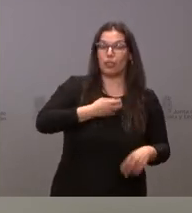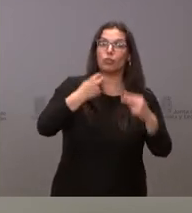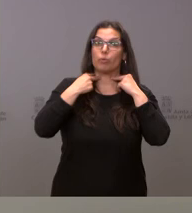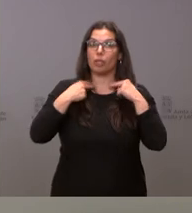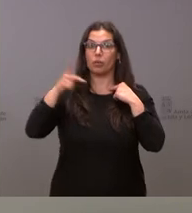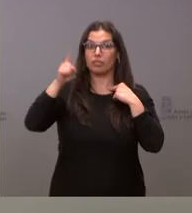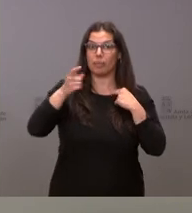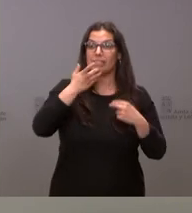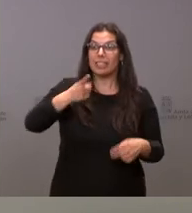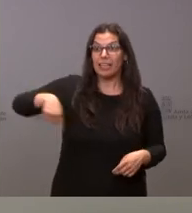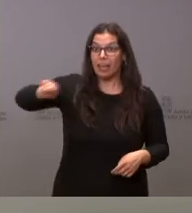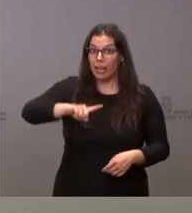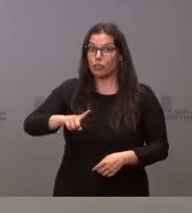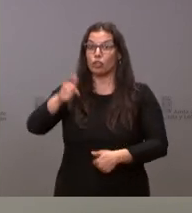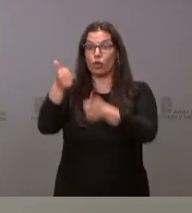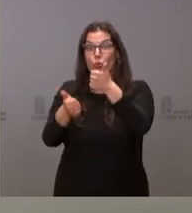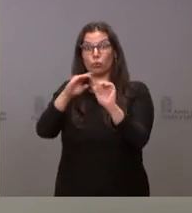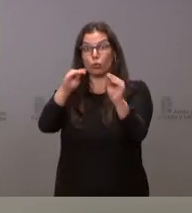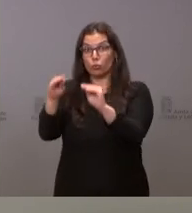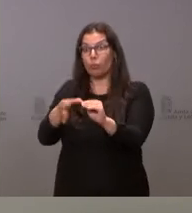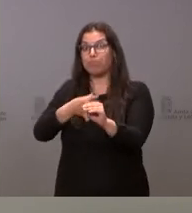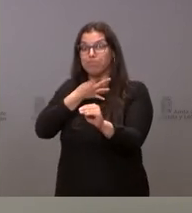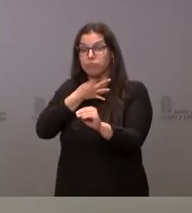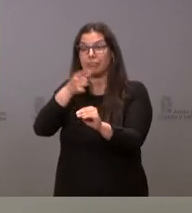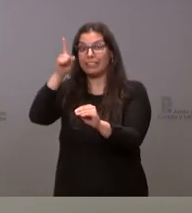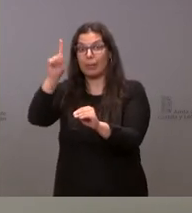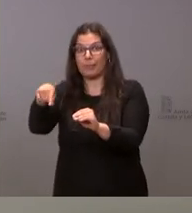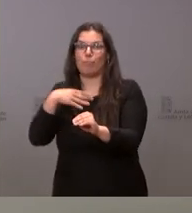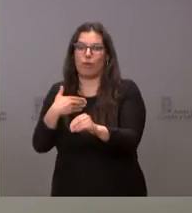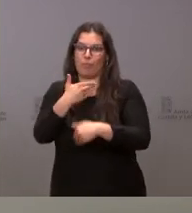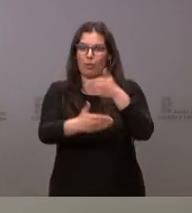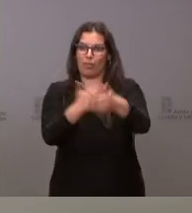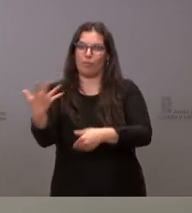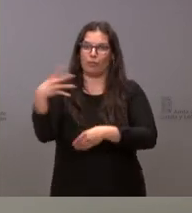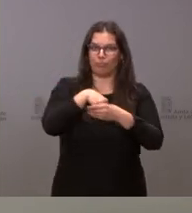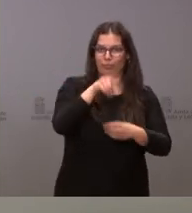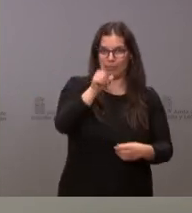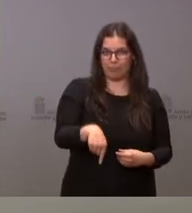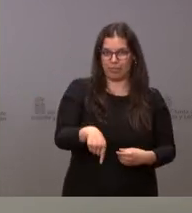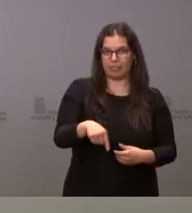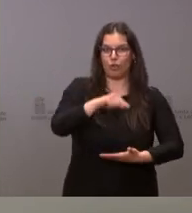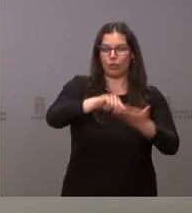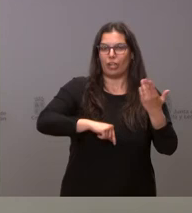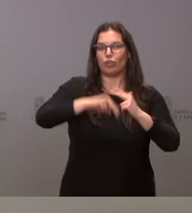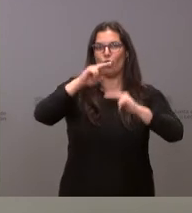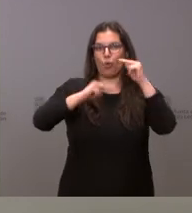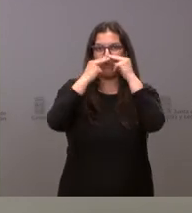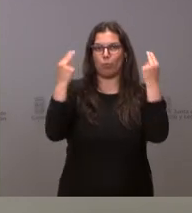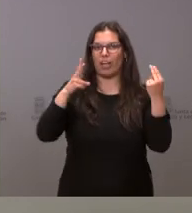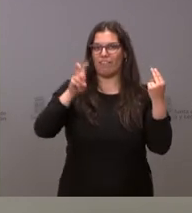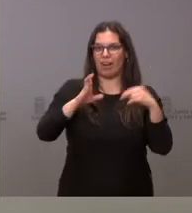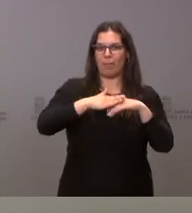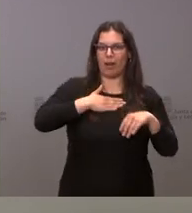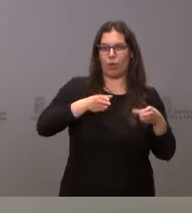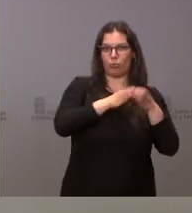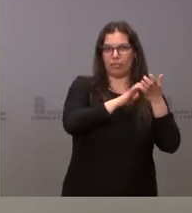estas Administraciones se adhieran a este procedimiento. Por tanto, que este procedimiento de actualización de los contratos de obra pública en función de las condiciones de